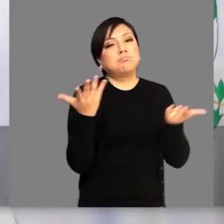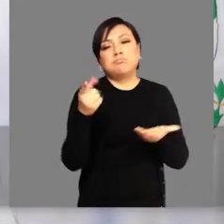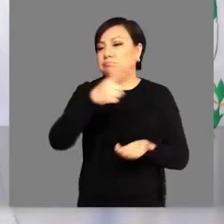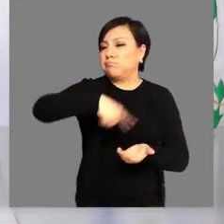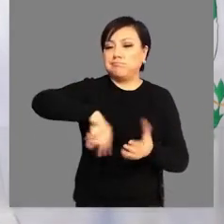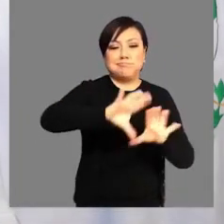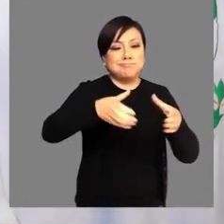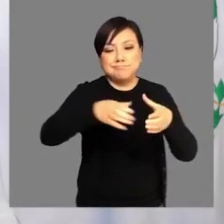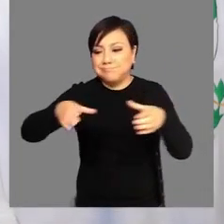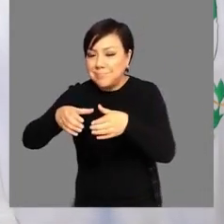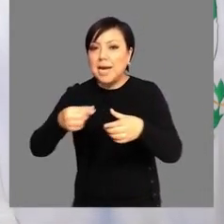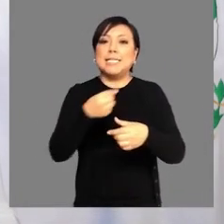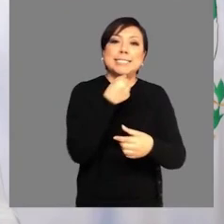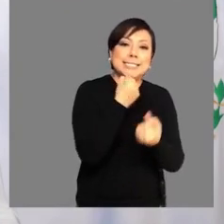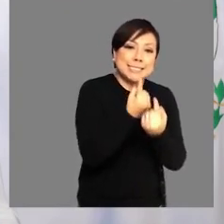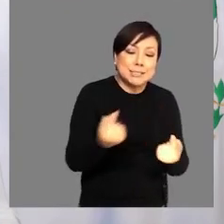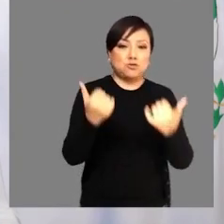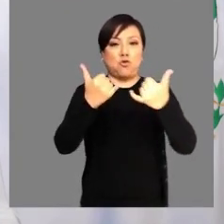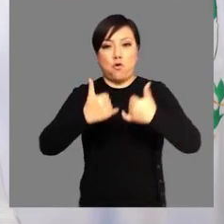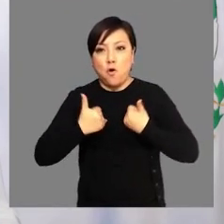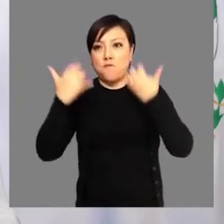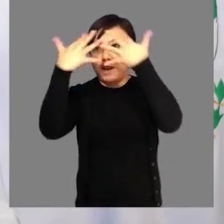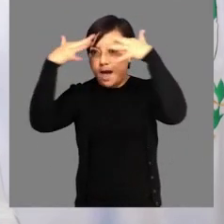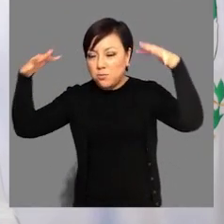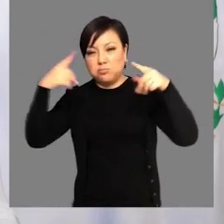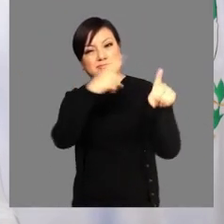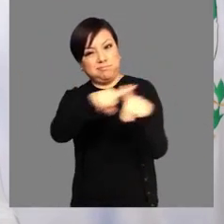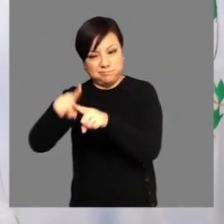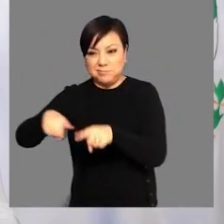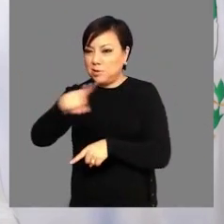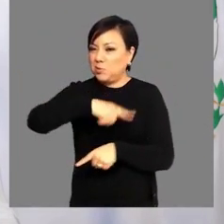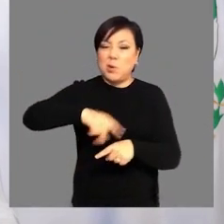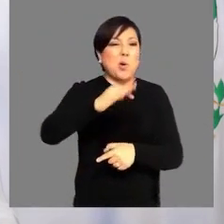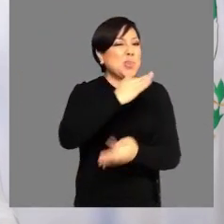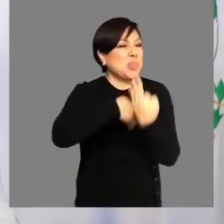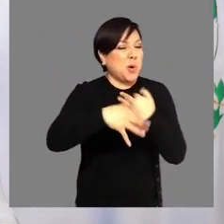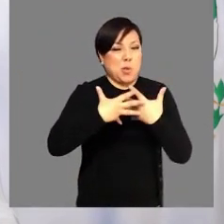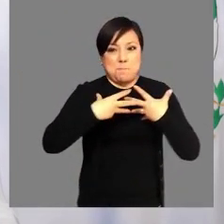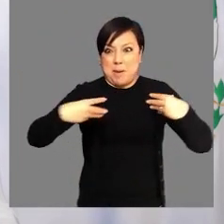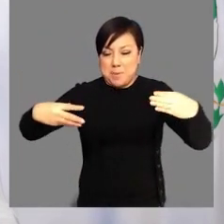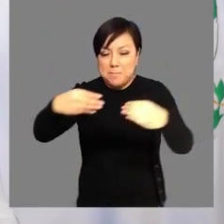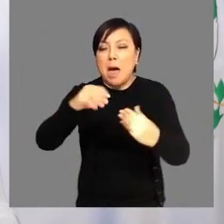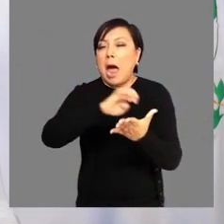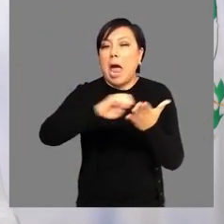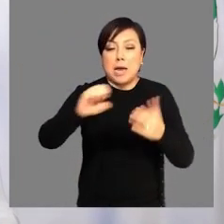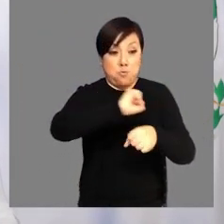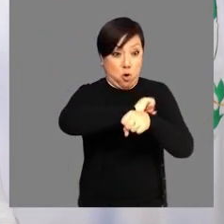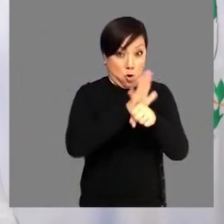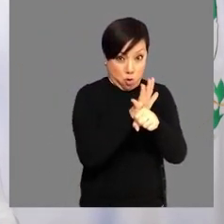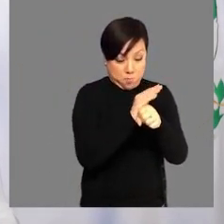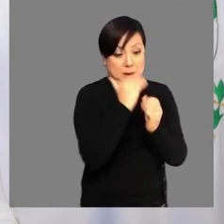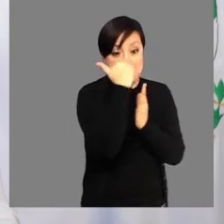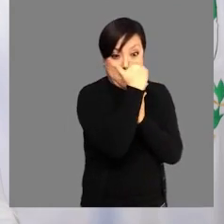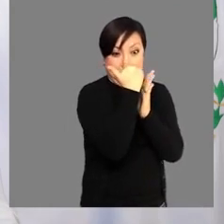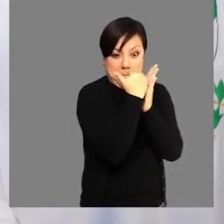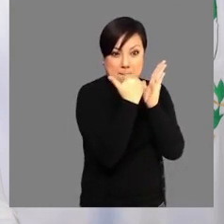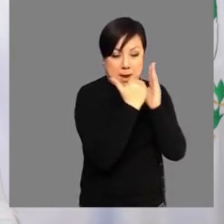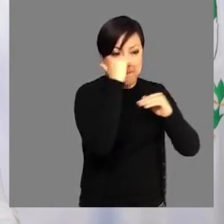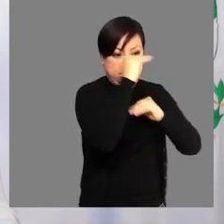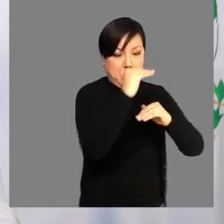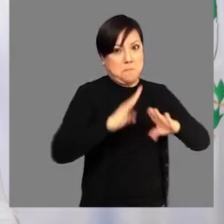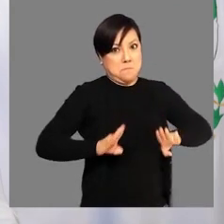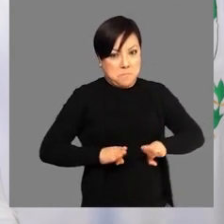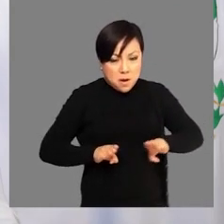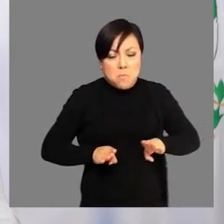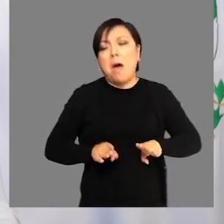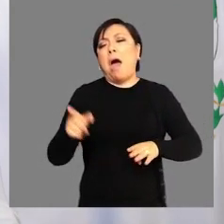Mata tanto a niños, jóvenes como adultos, a personas sanas como a personas con padecimientos previos. Si hubiera un patrón definido, entonces